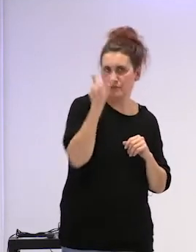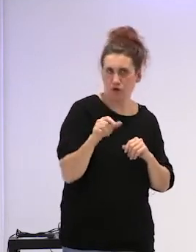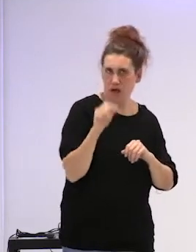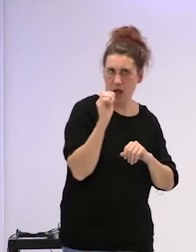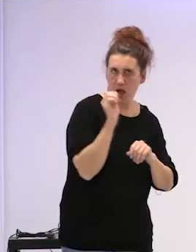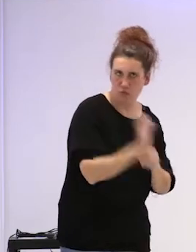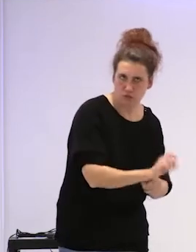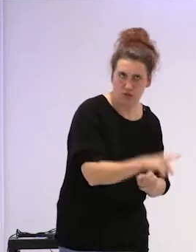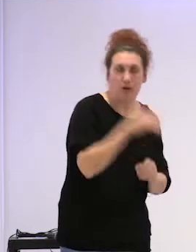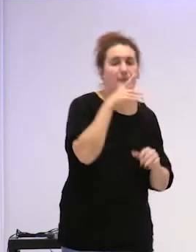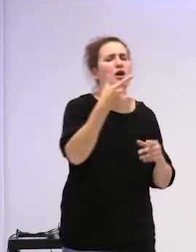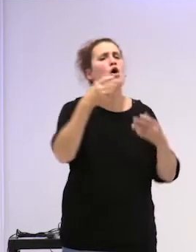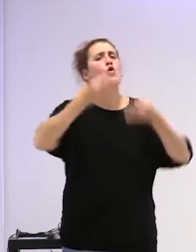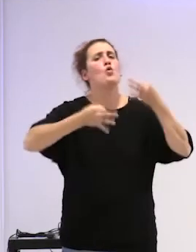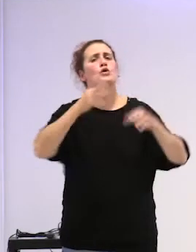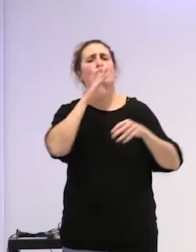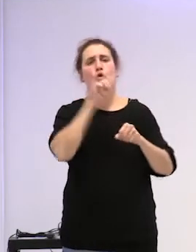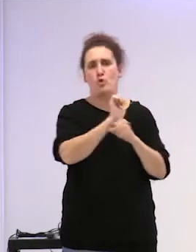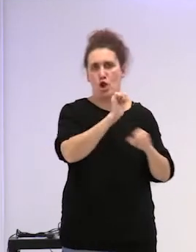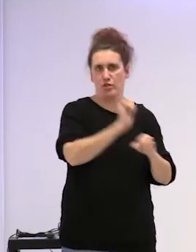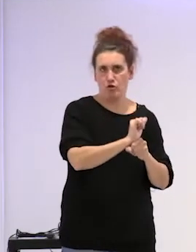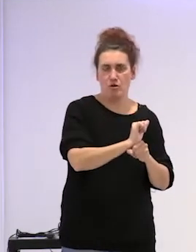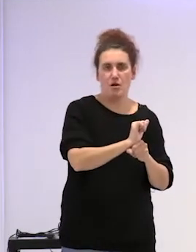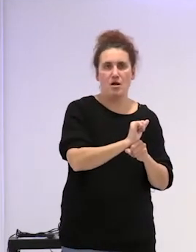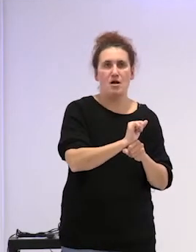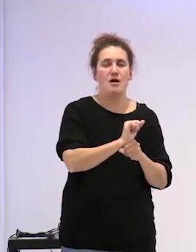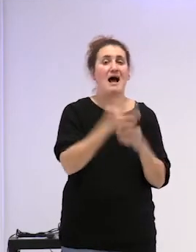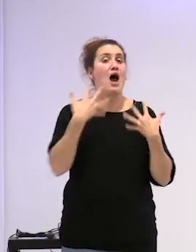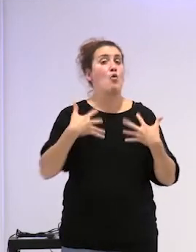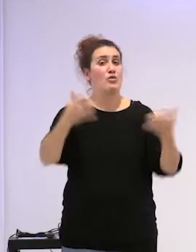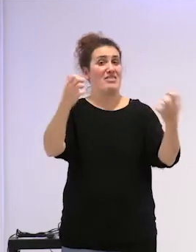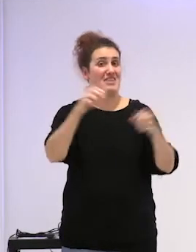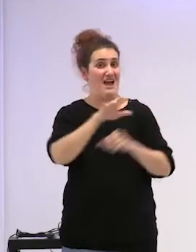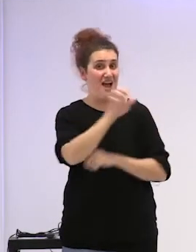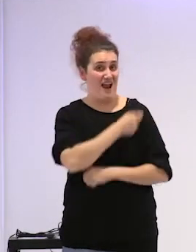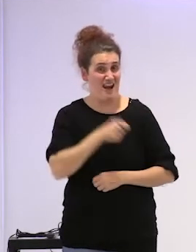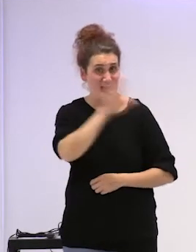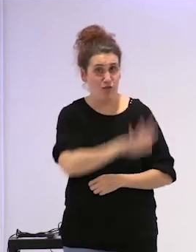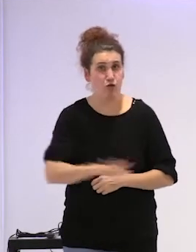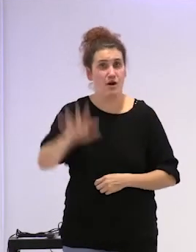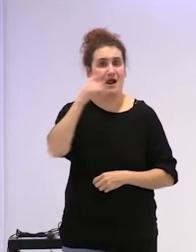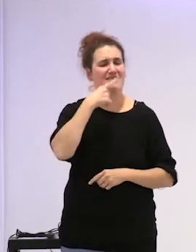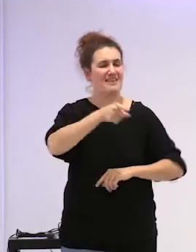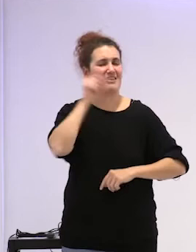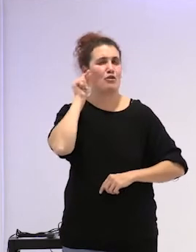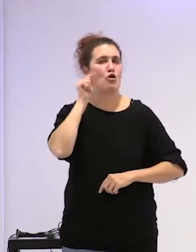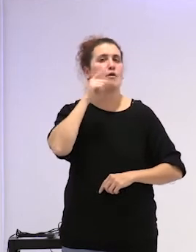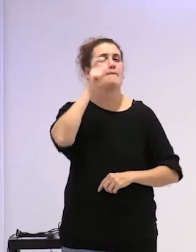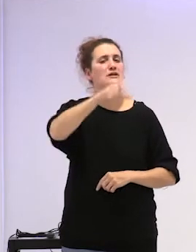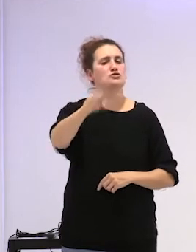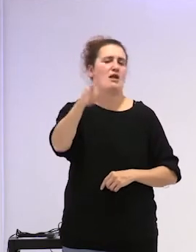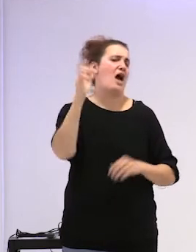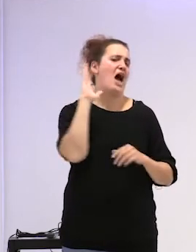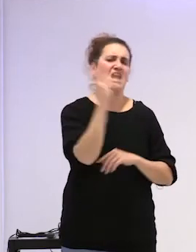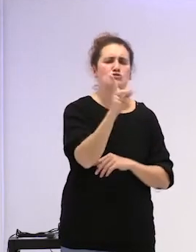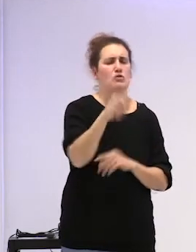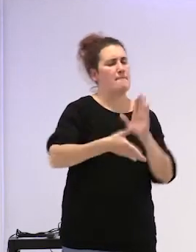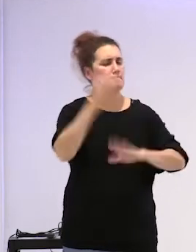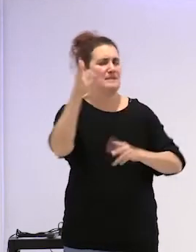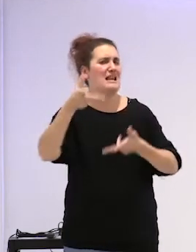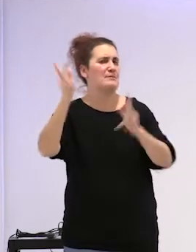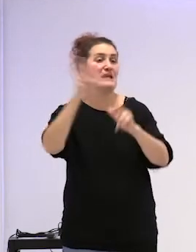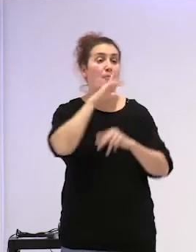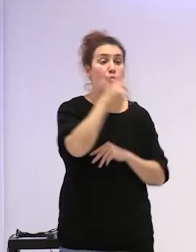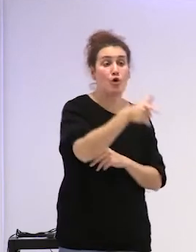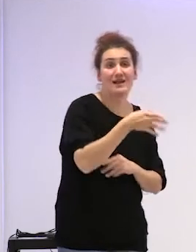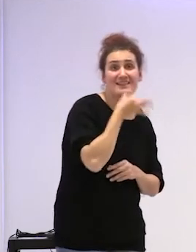un juicio por violación la audiencia nacional decidió que la persona que el agresor salía de libertad porque el discurso